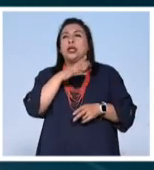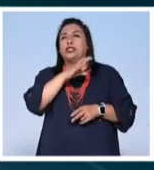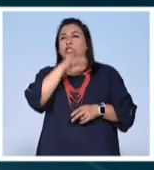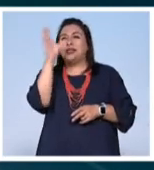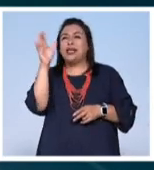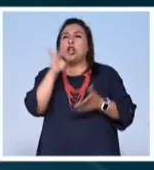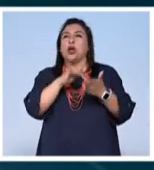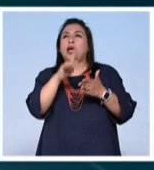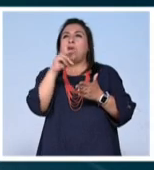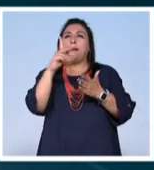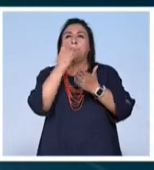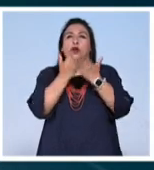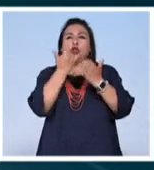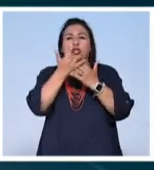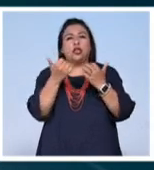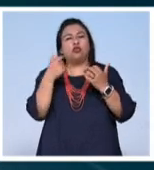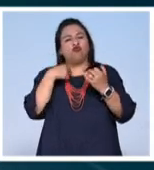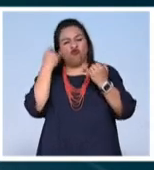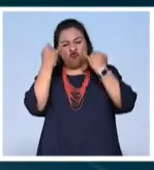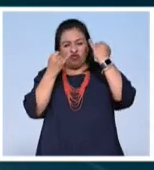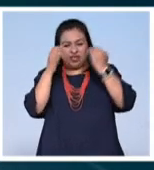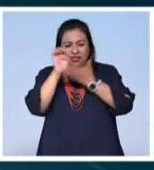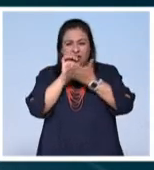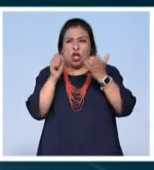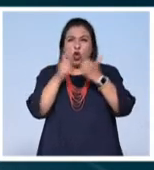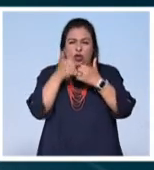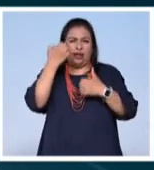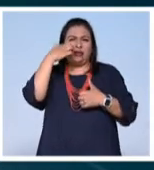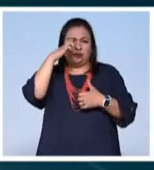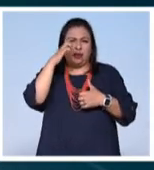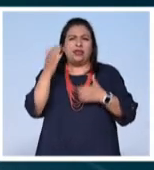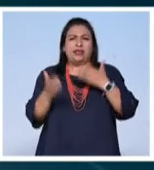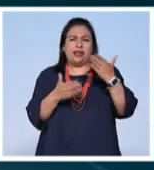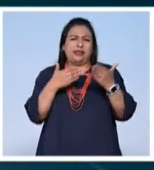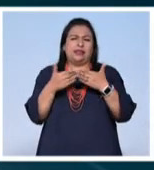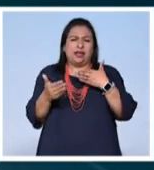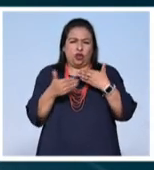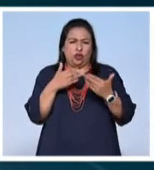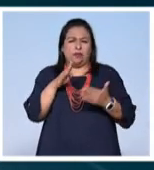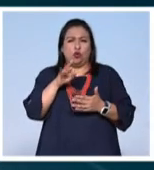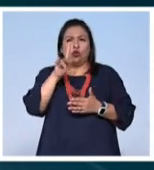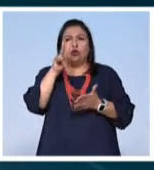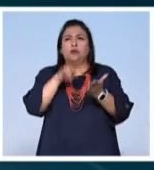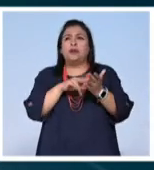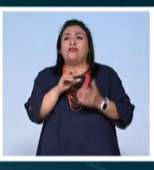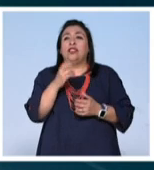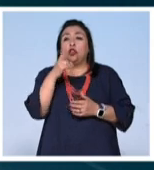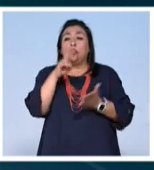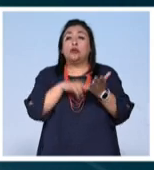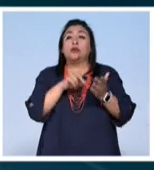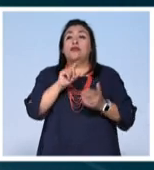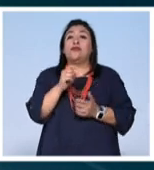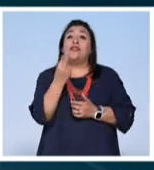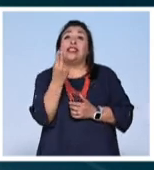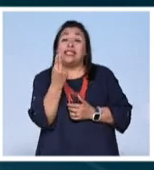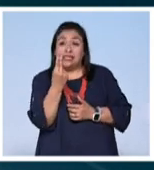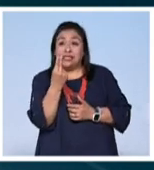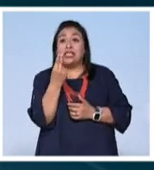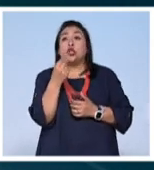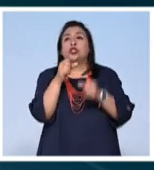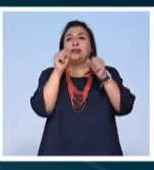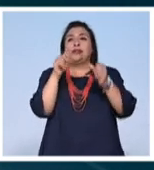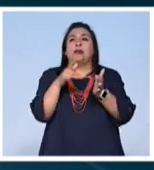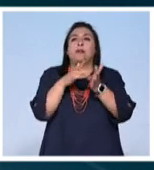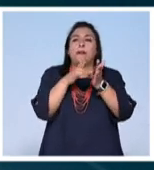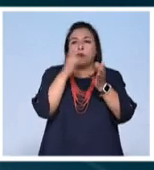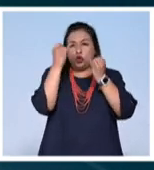gracias al proyecto que tiene Sandra como creadora escénica con trayectoria en danza contemporánea Buto 2022-2025 del sistema